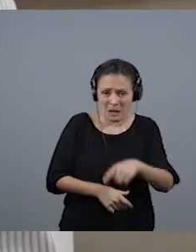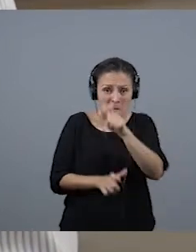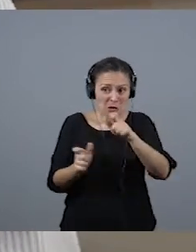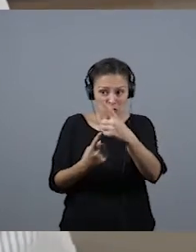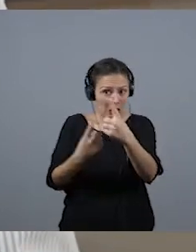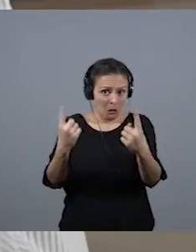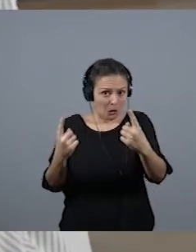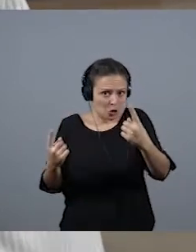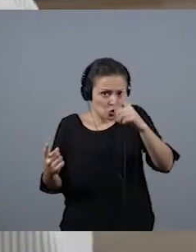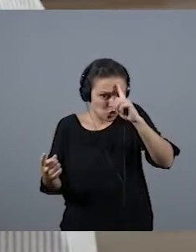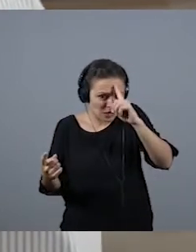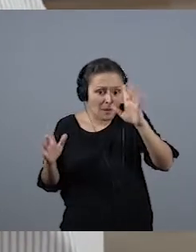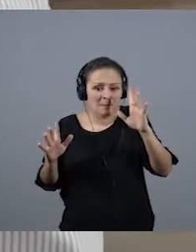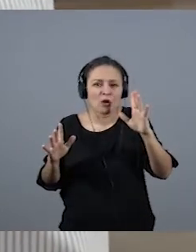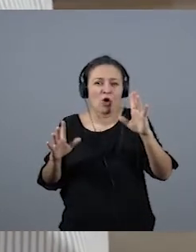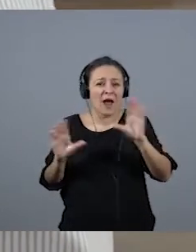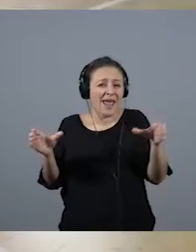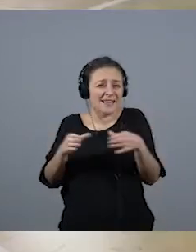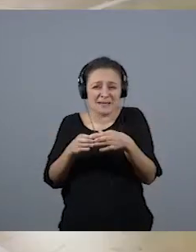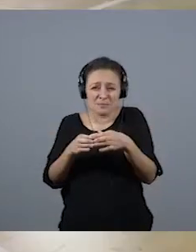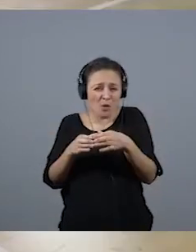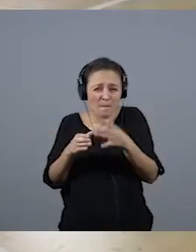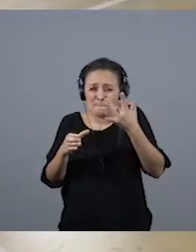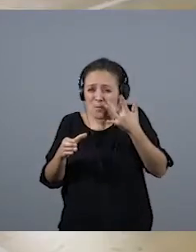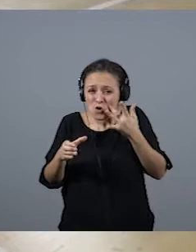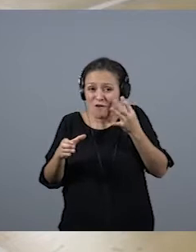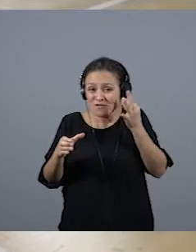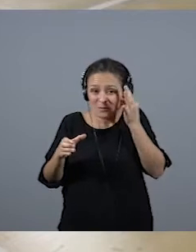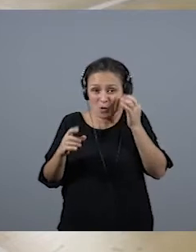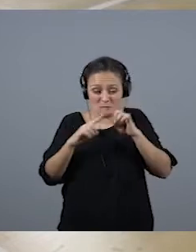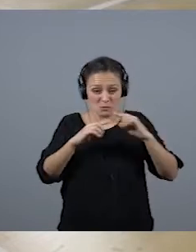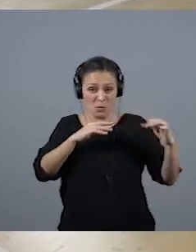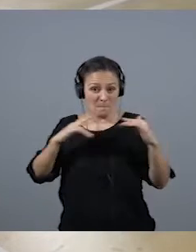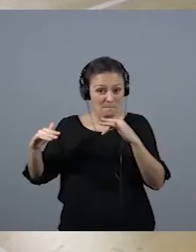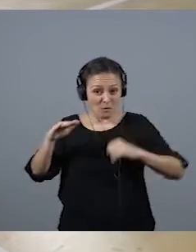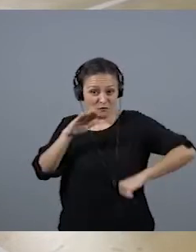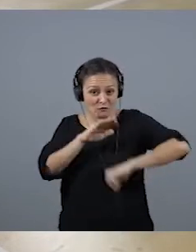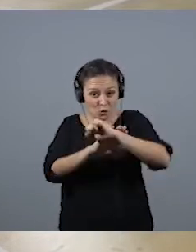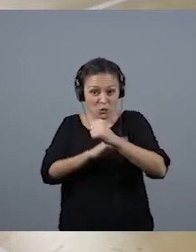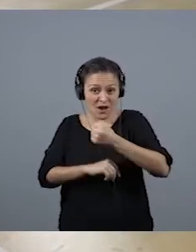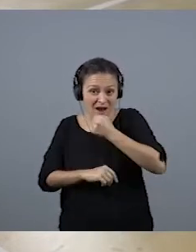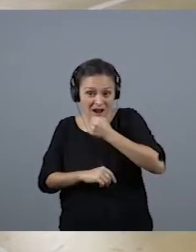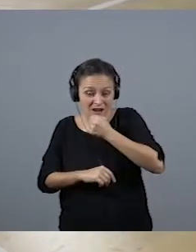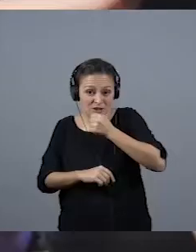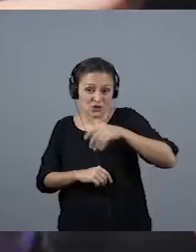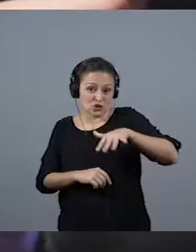equipo netamente femenino que transmitió un partido de fútbol en Leganés